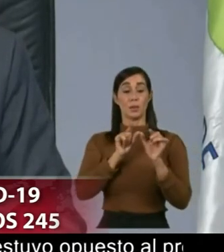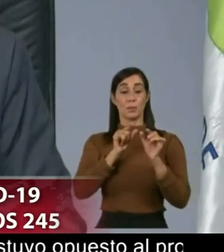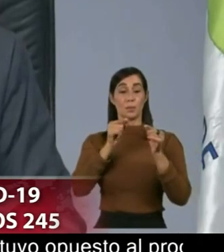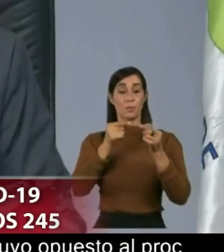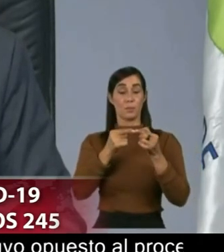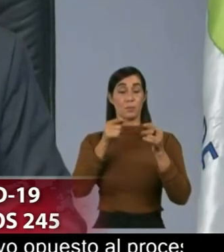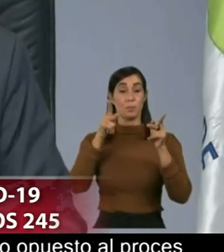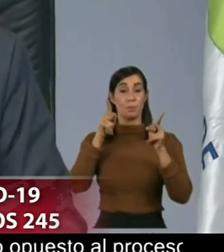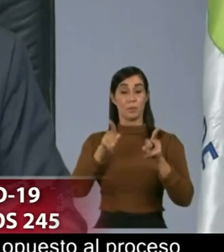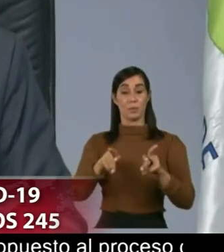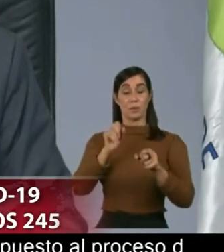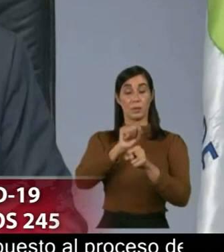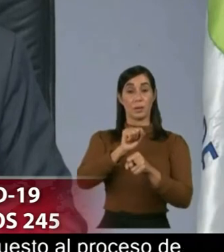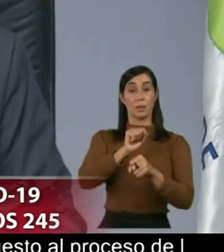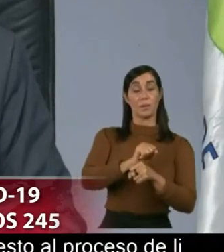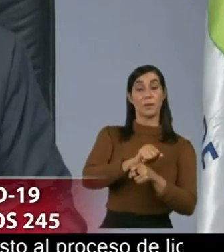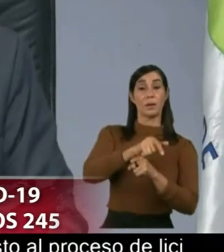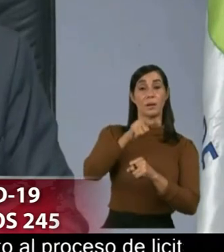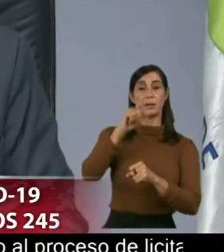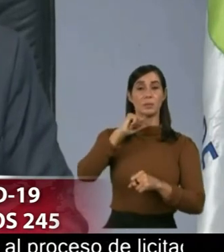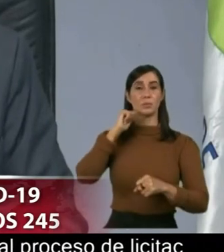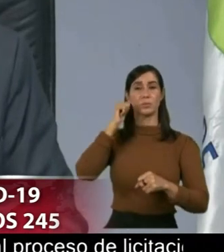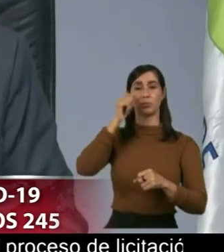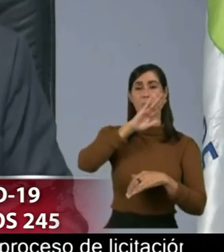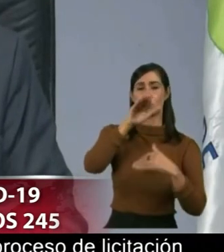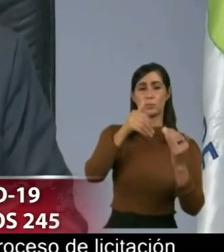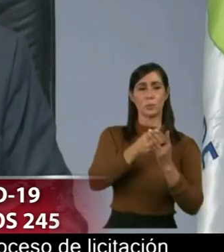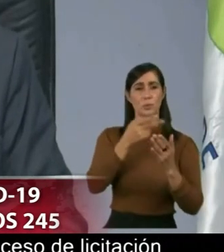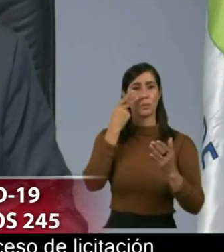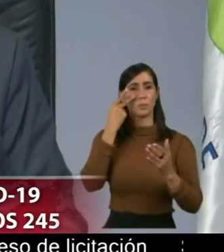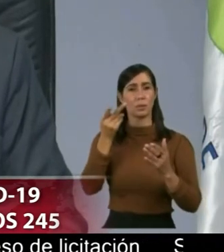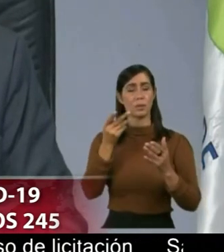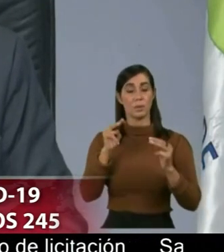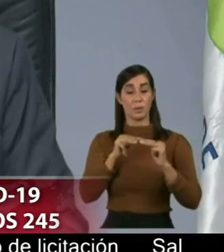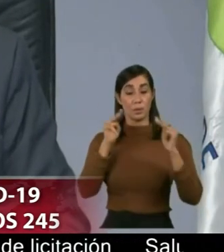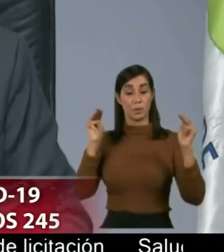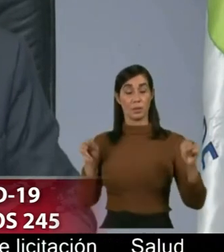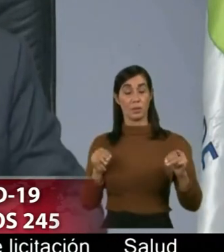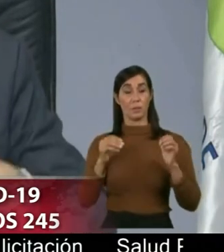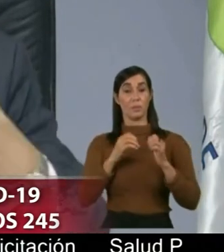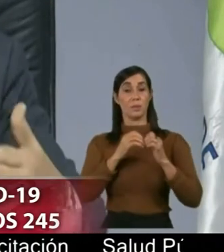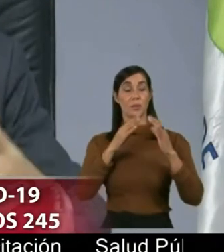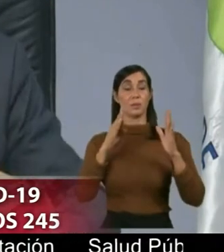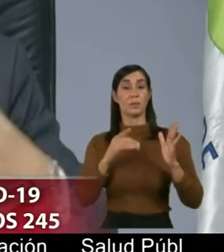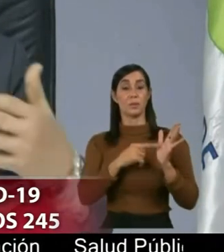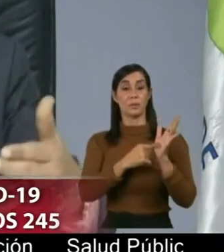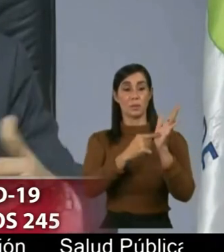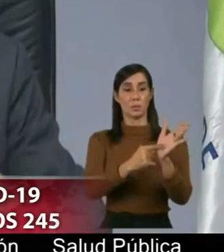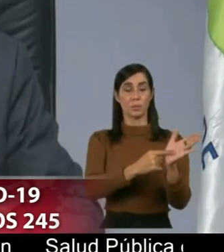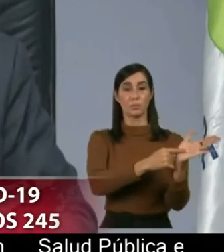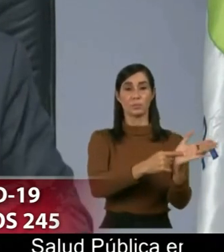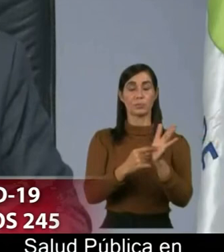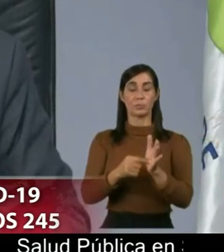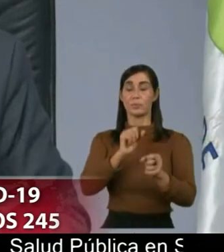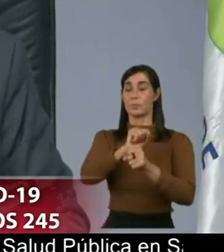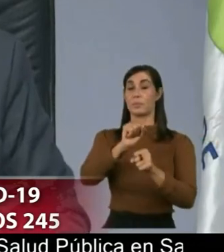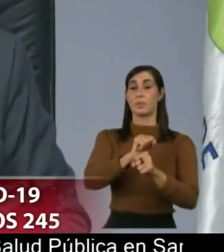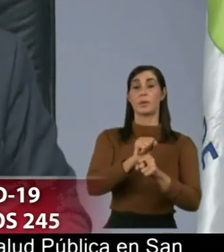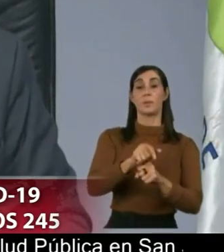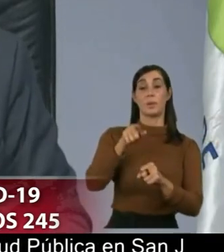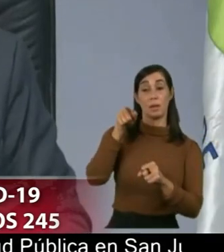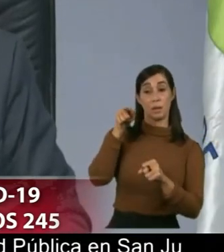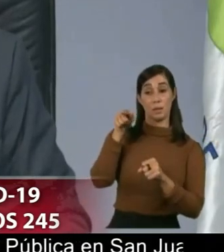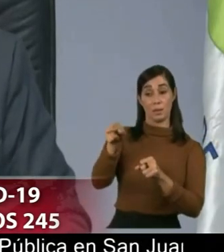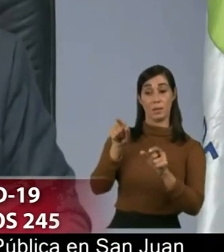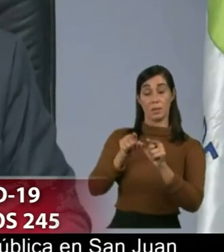personal local que trabaja todo lo que ustedes ven que el ministerio está dando a conocer y trabajando pues